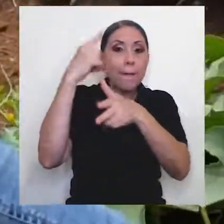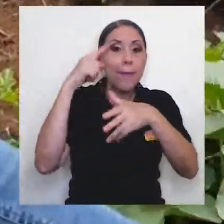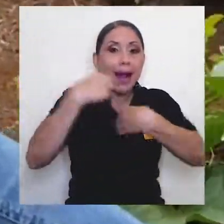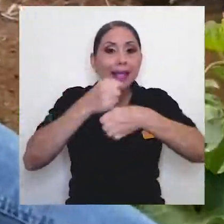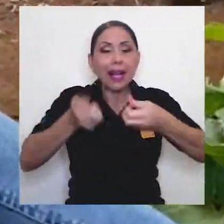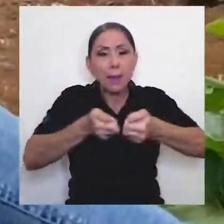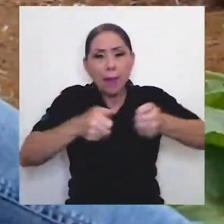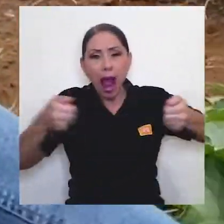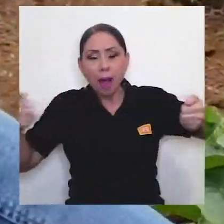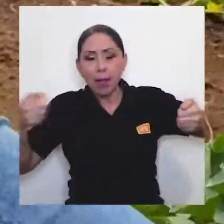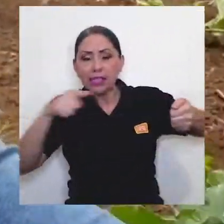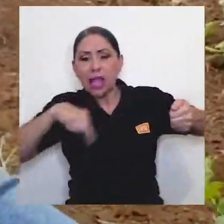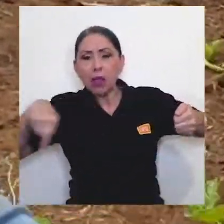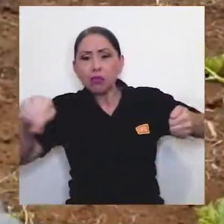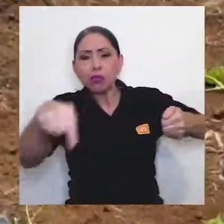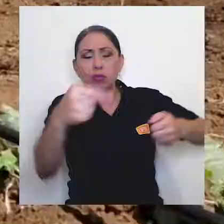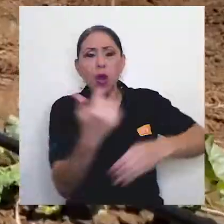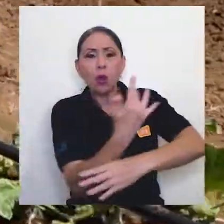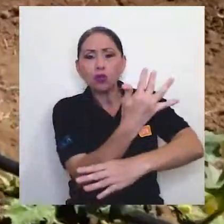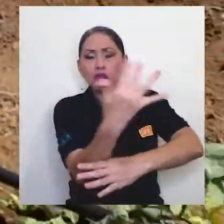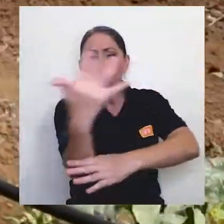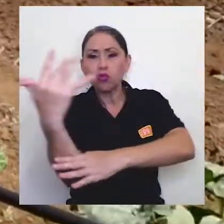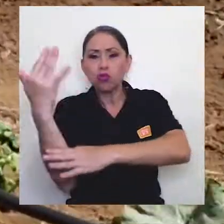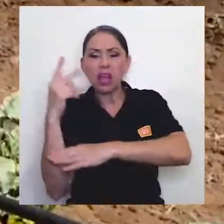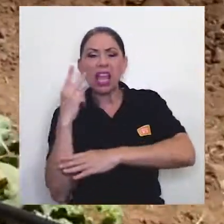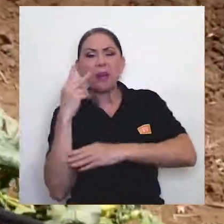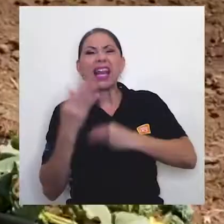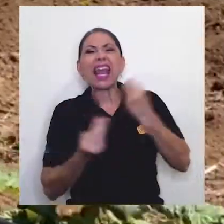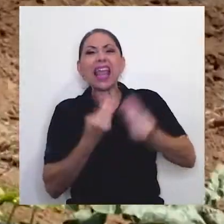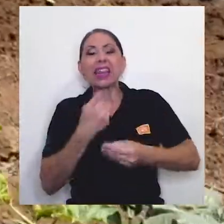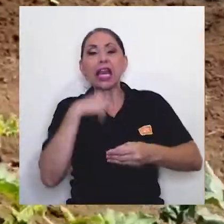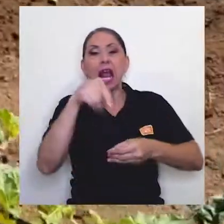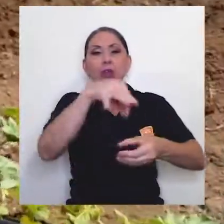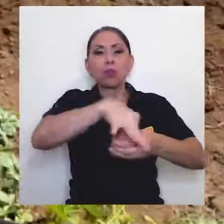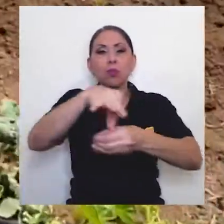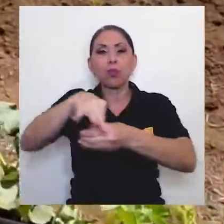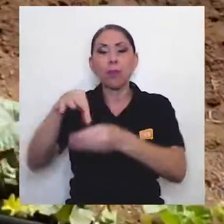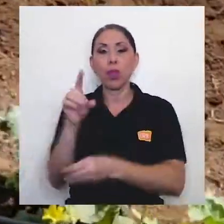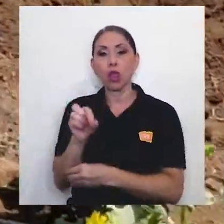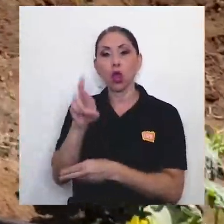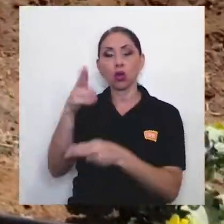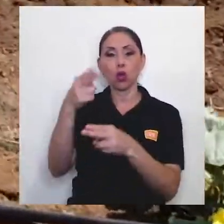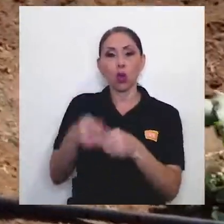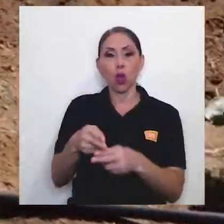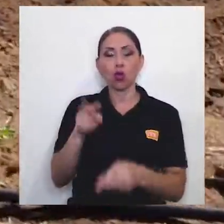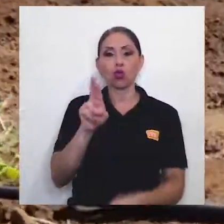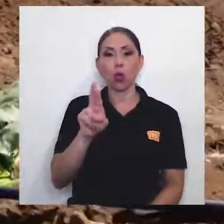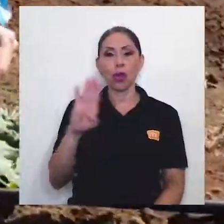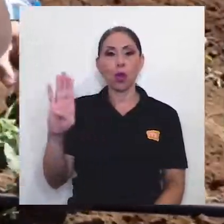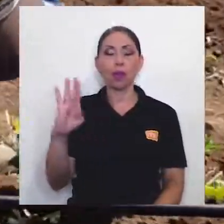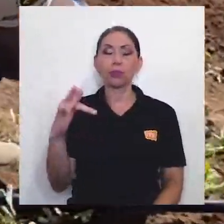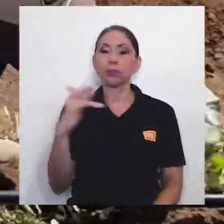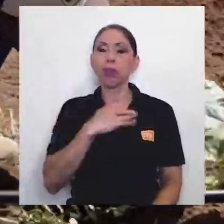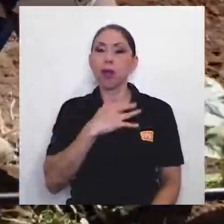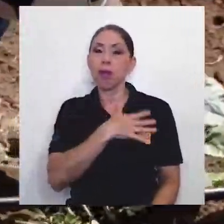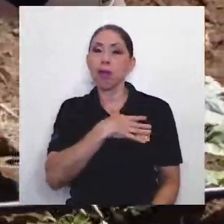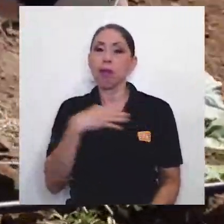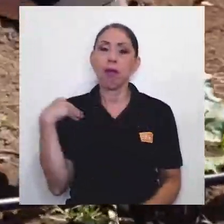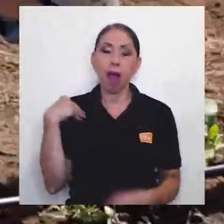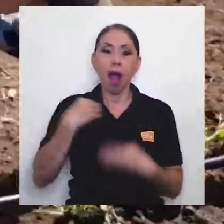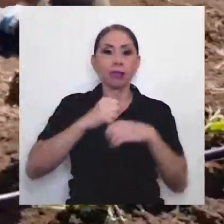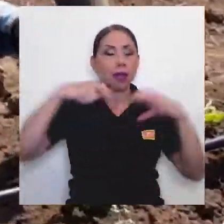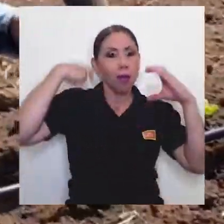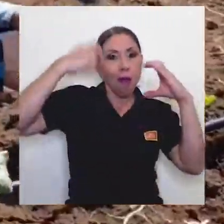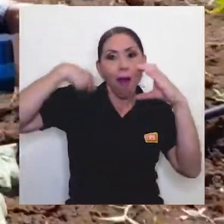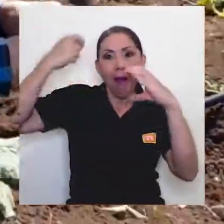y observar de una mejor manera los cultivos. El doctor Robin Gómez es un apasionado de la producción